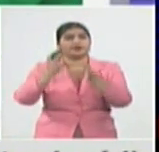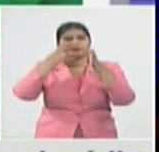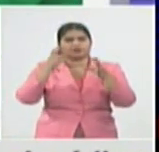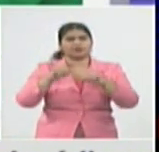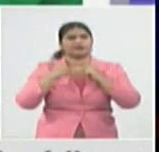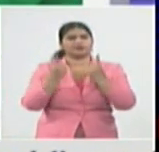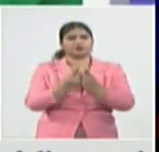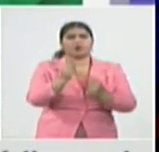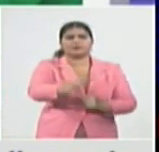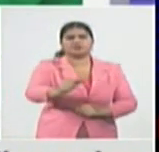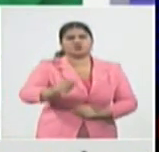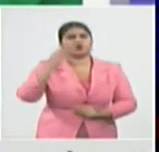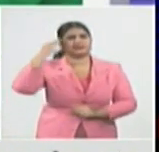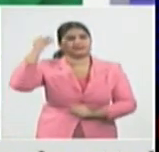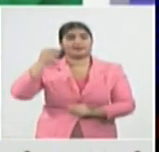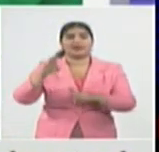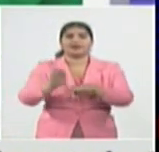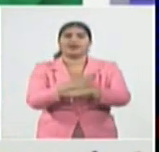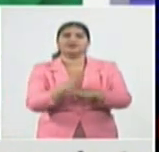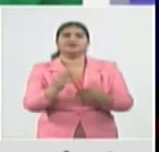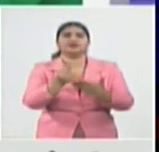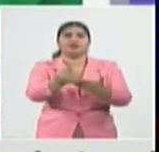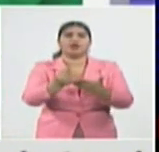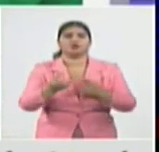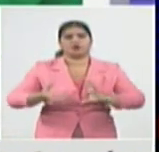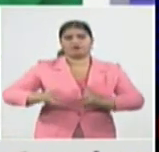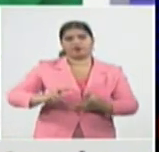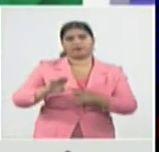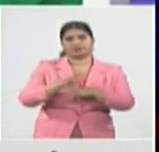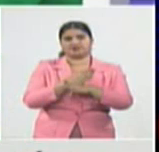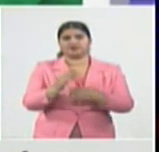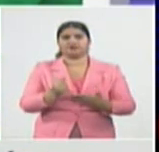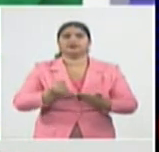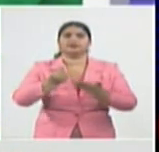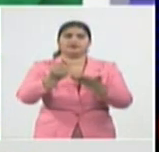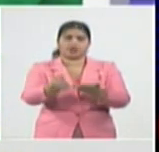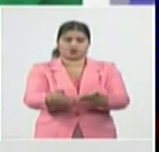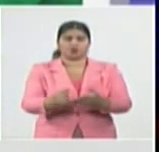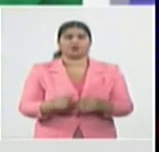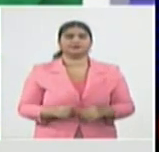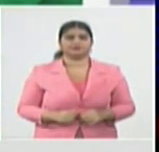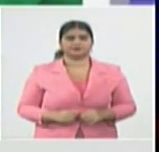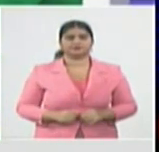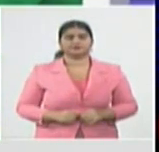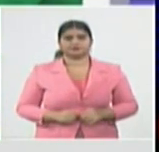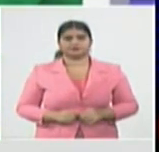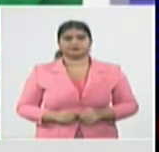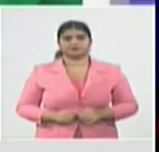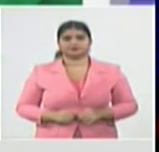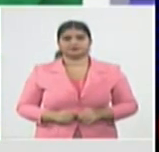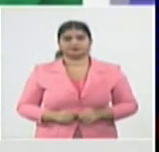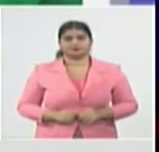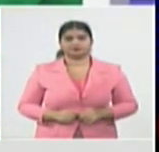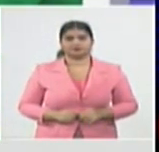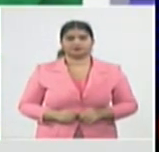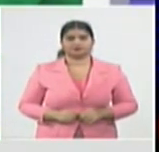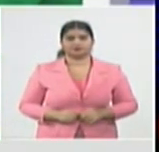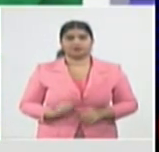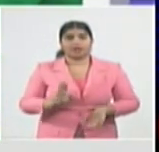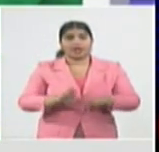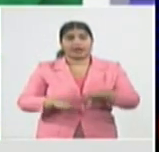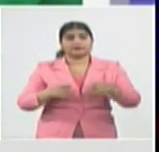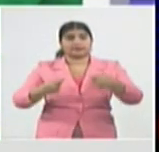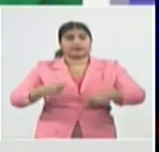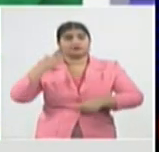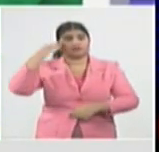apoyo social se está brindando comentabas algo importante qué ocurre en estos tiempos muchas veces debemos saber quién nos ofrece ese